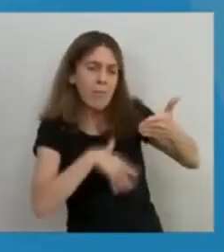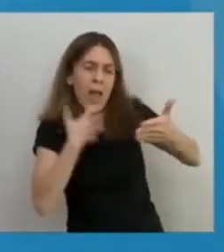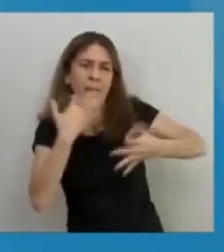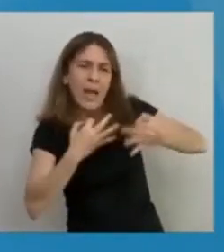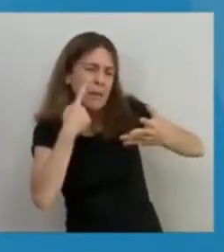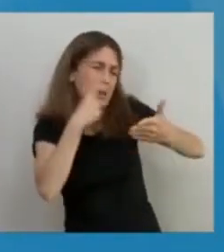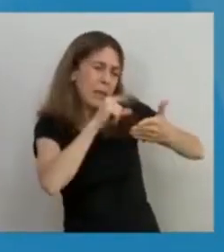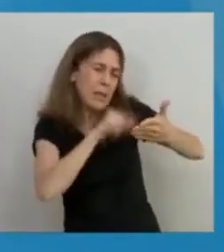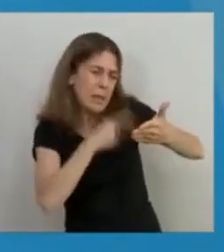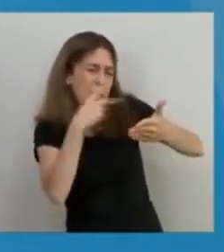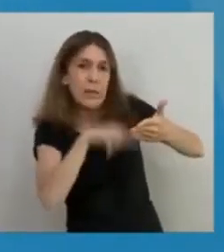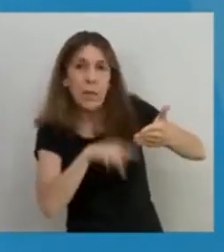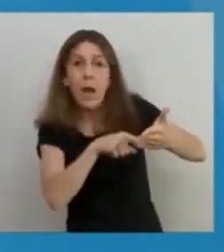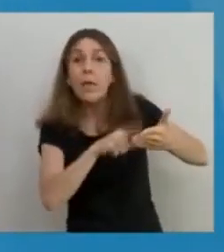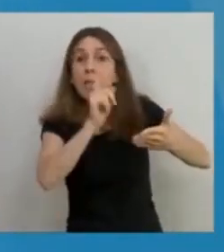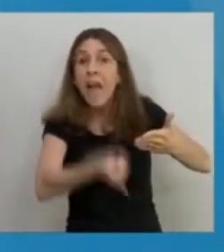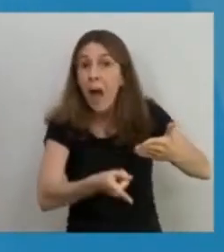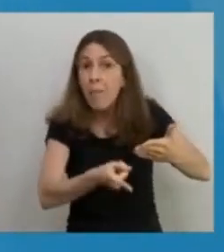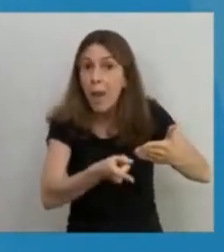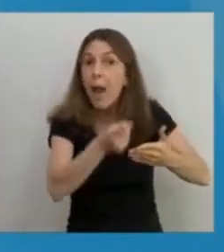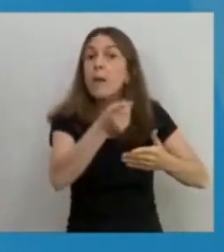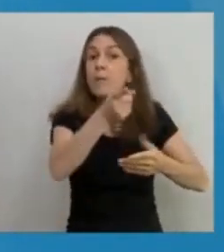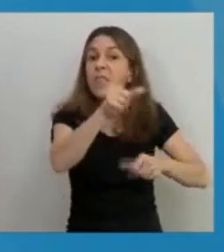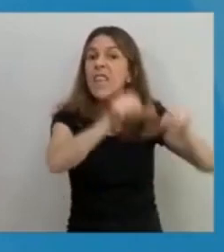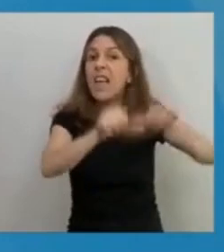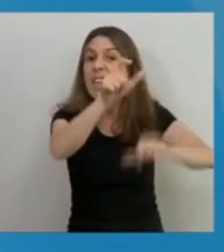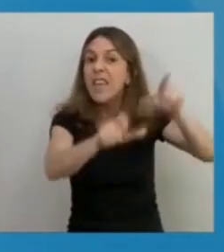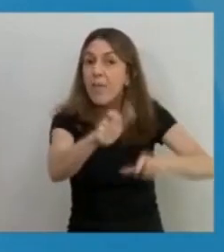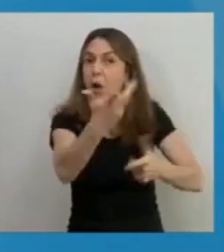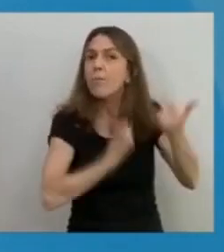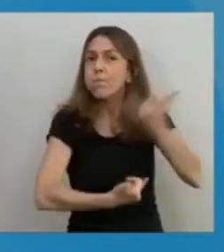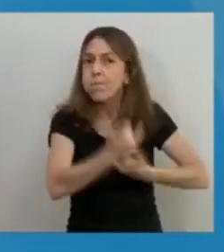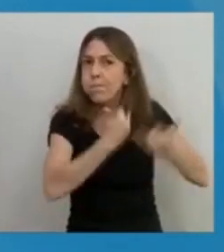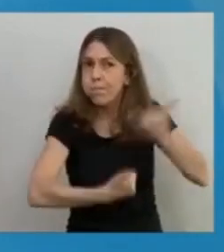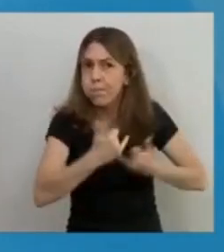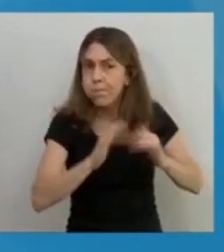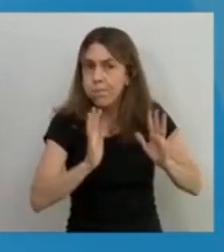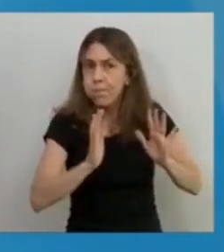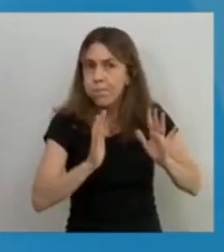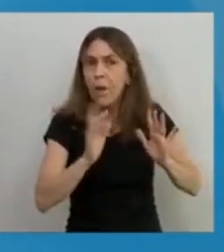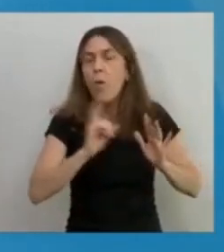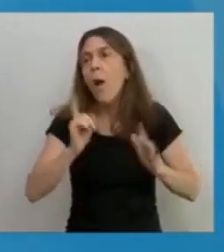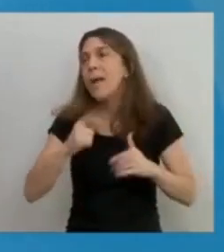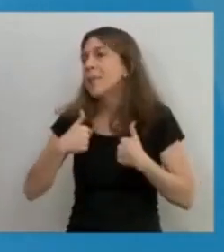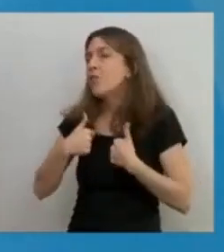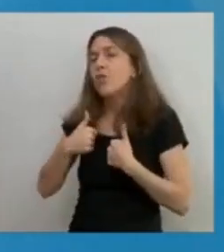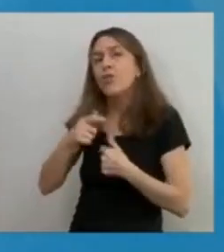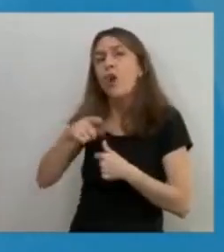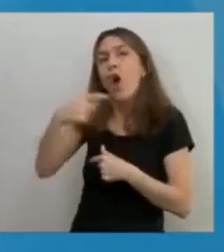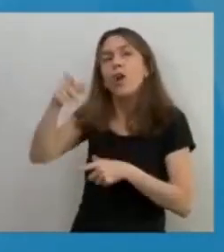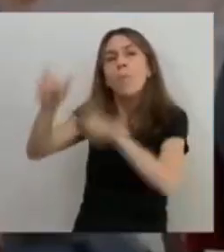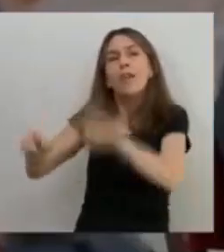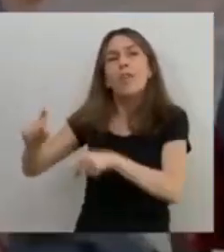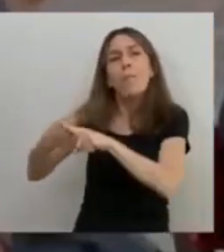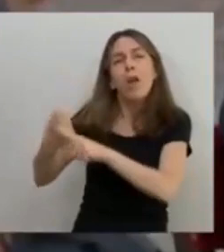y escuchando a los científicos, no escuchando a los